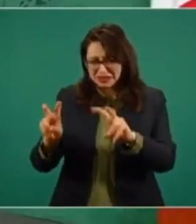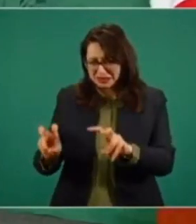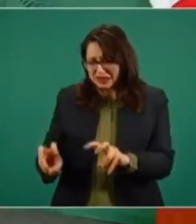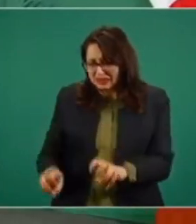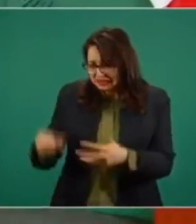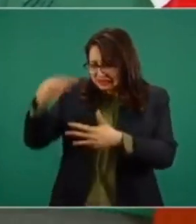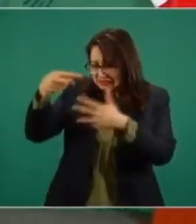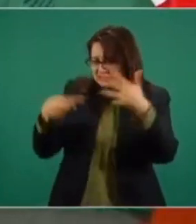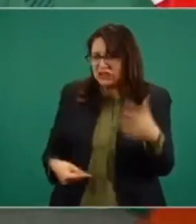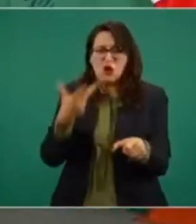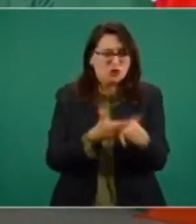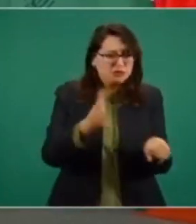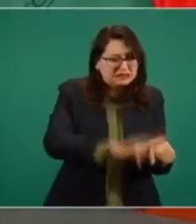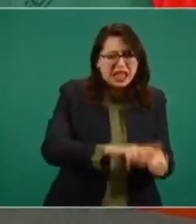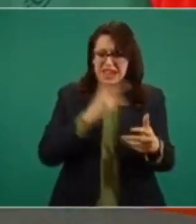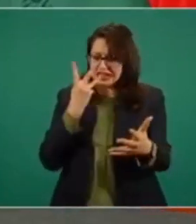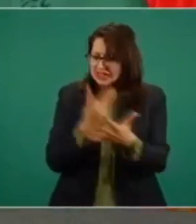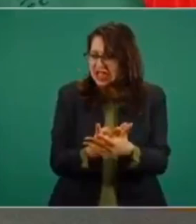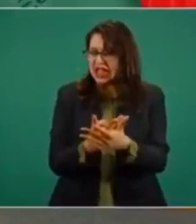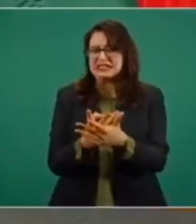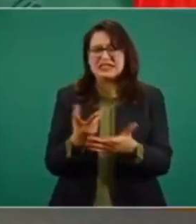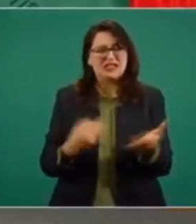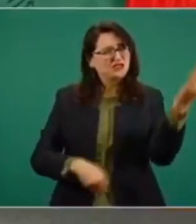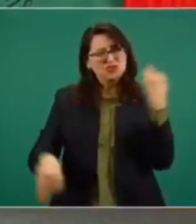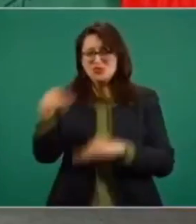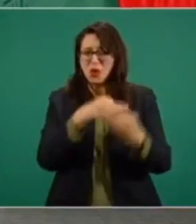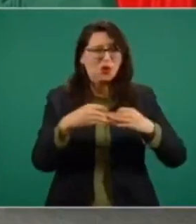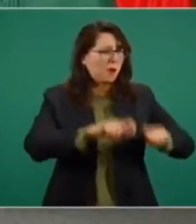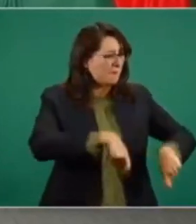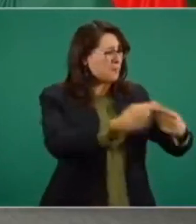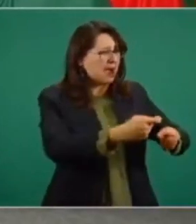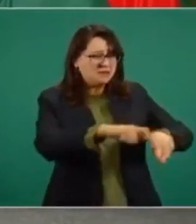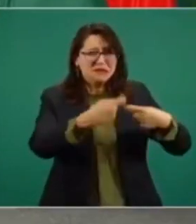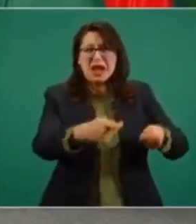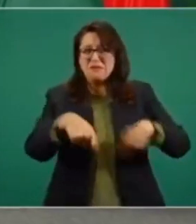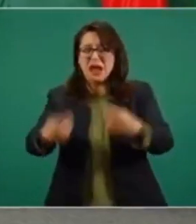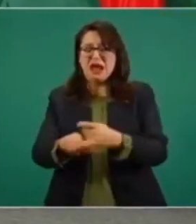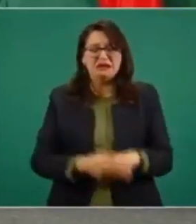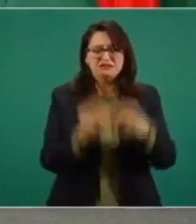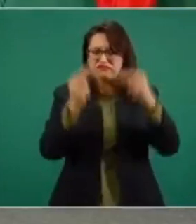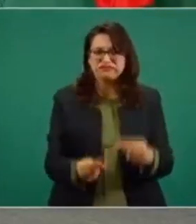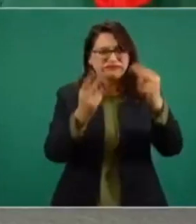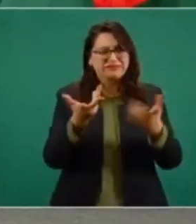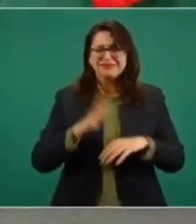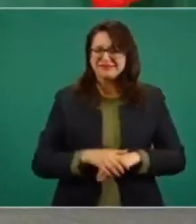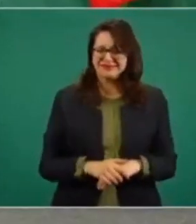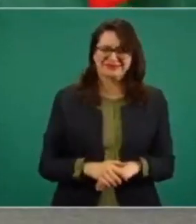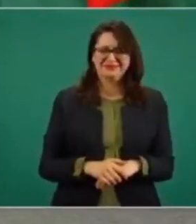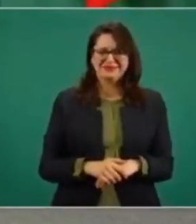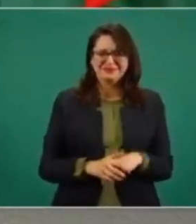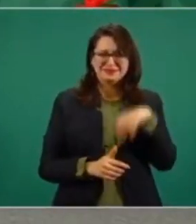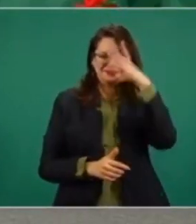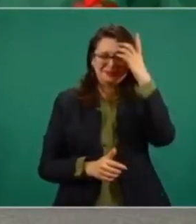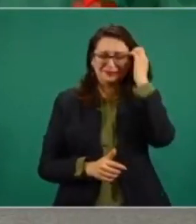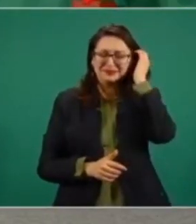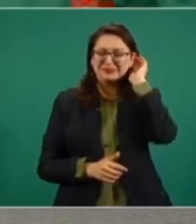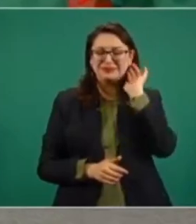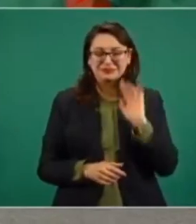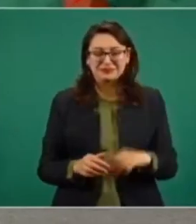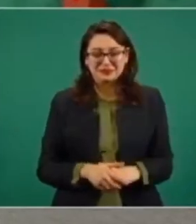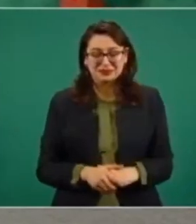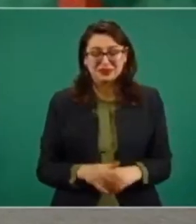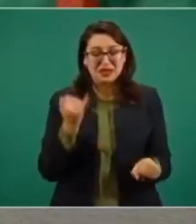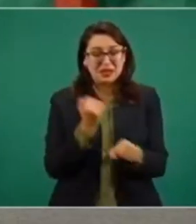hospitales, privatizaron las cárceles, también con jugosos negocios. Imagínense que tenemos que pagar